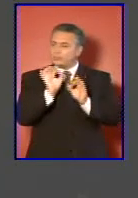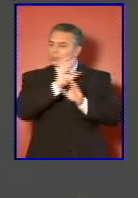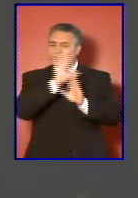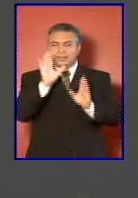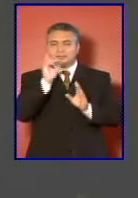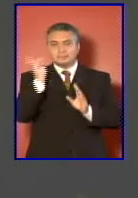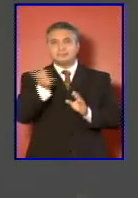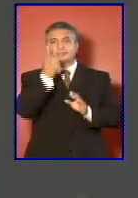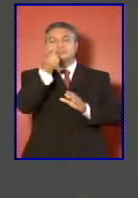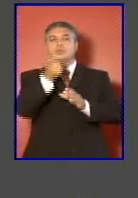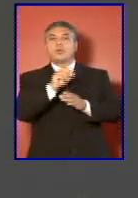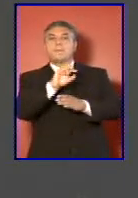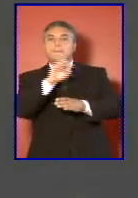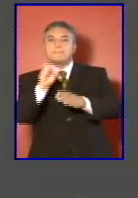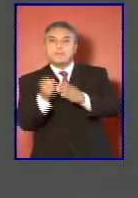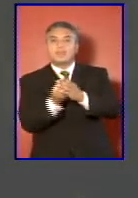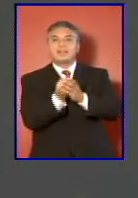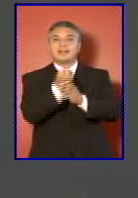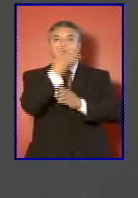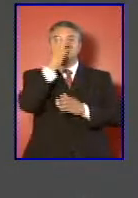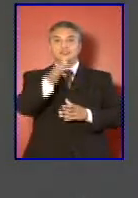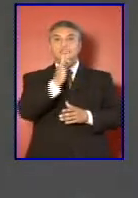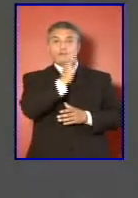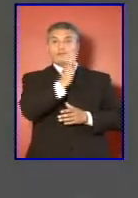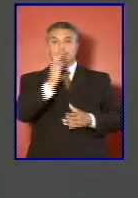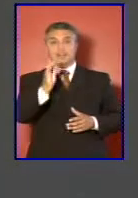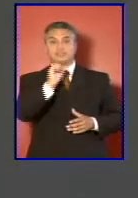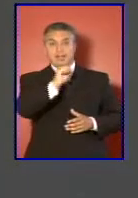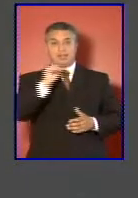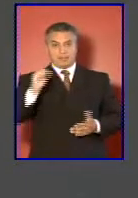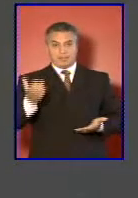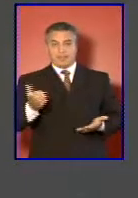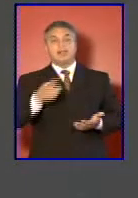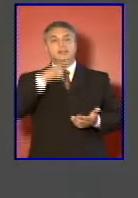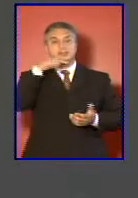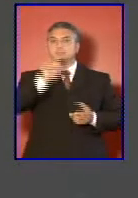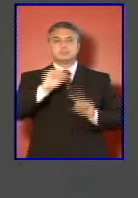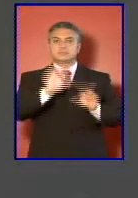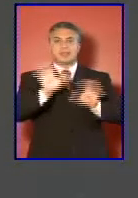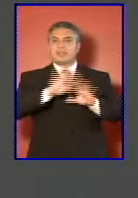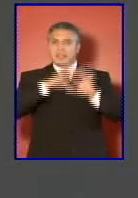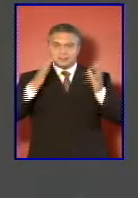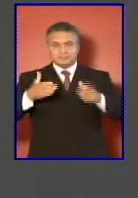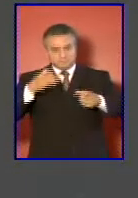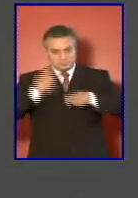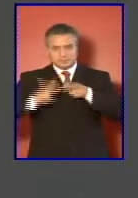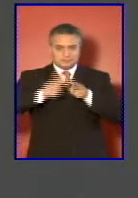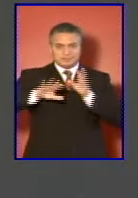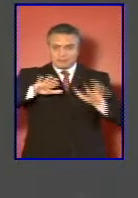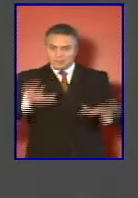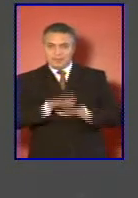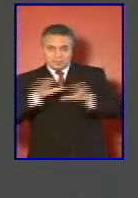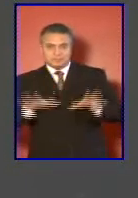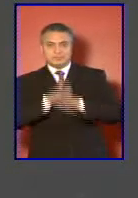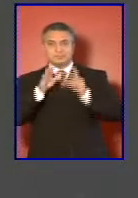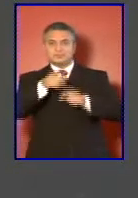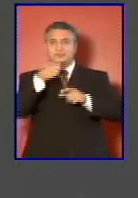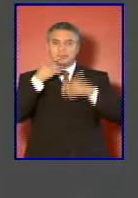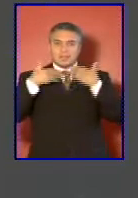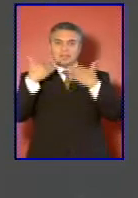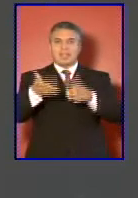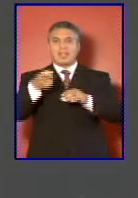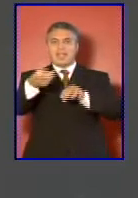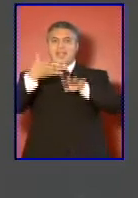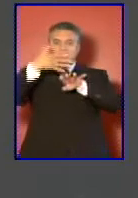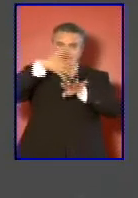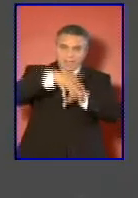para la modernización de las Fuerzas Armadas. Nada sacamos con redesplegar, dar integración